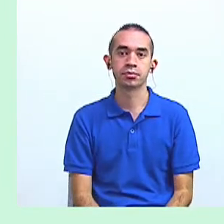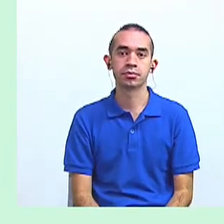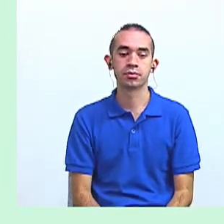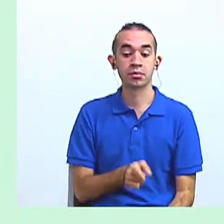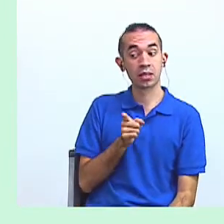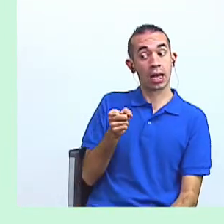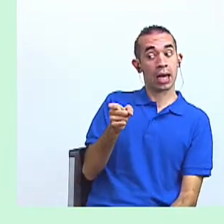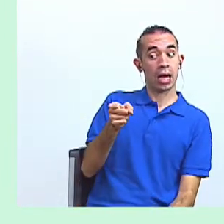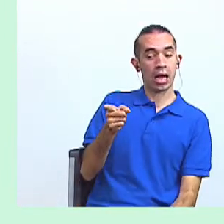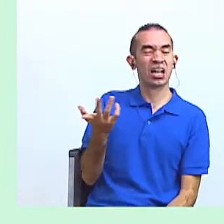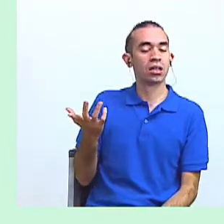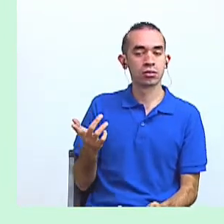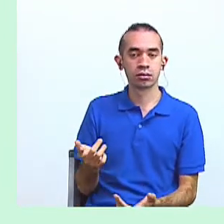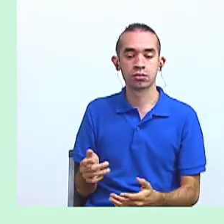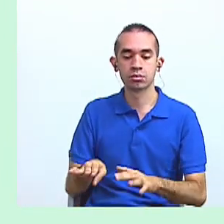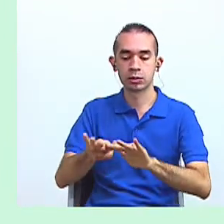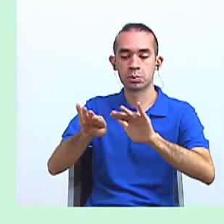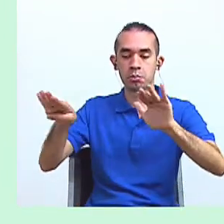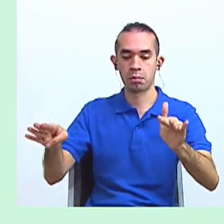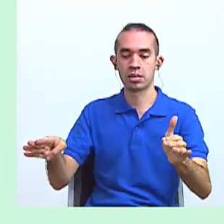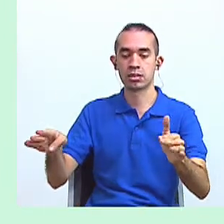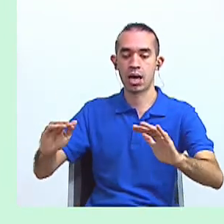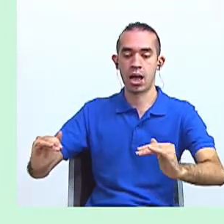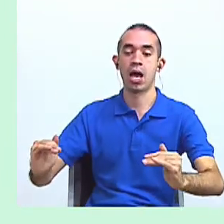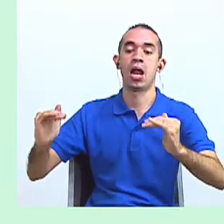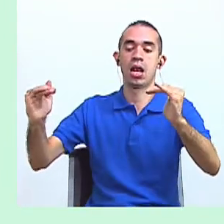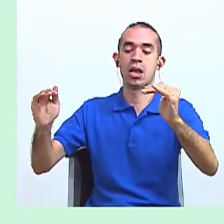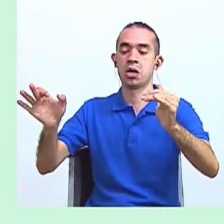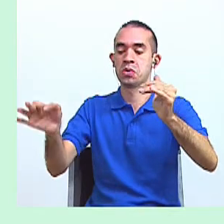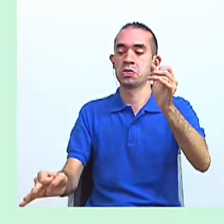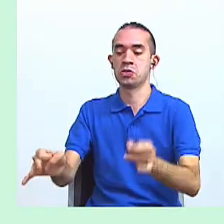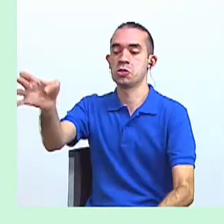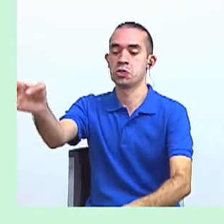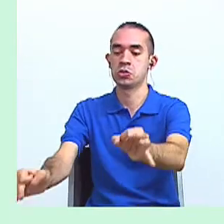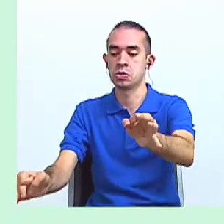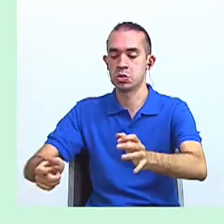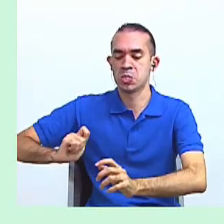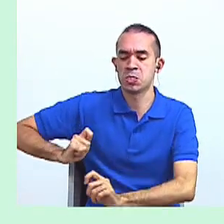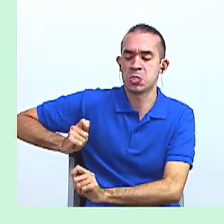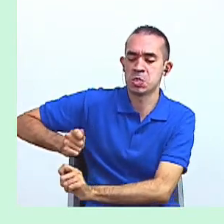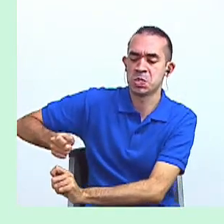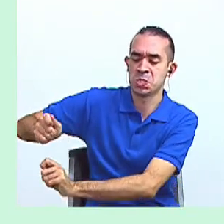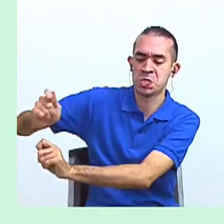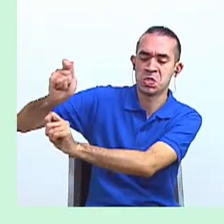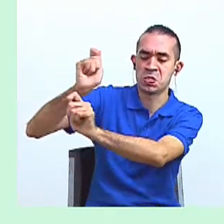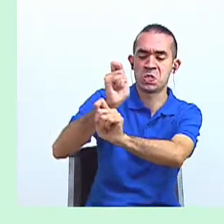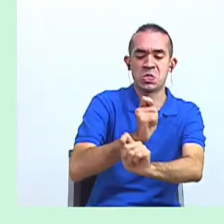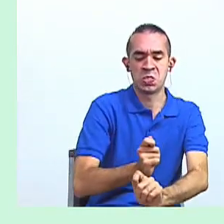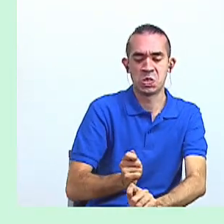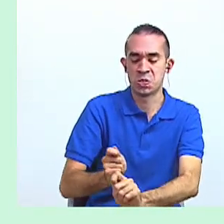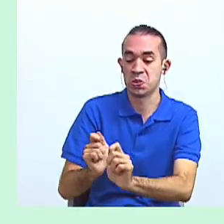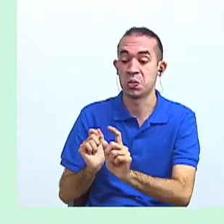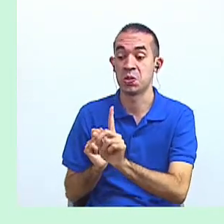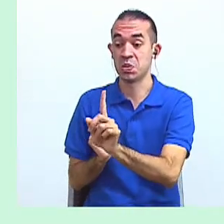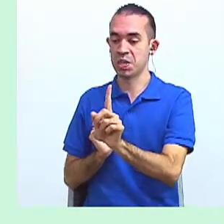de patas largas que le servían para comer de pie y para leer sus novelas de amor.